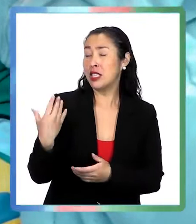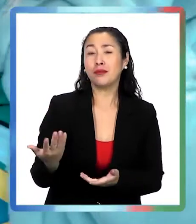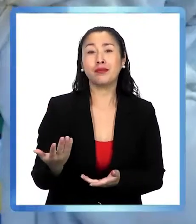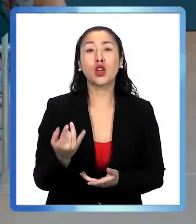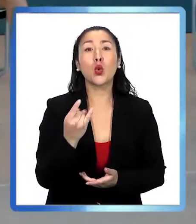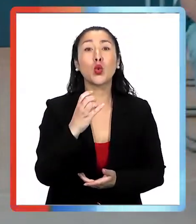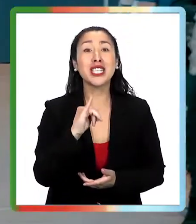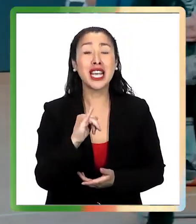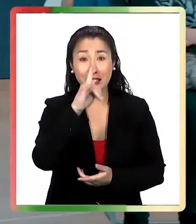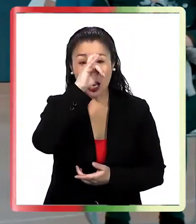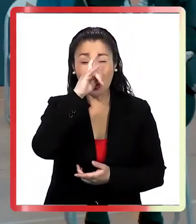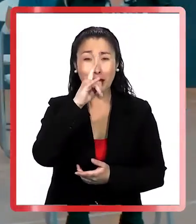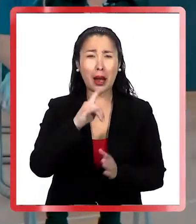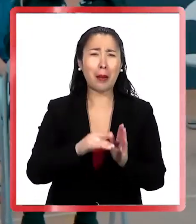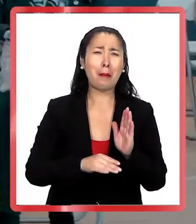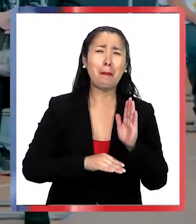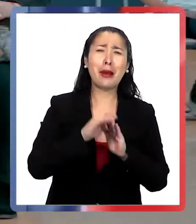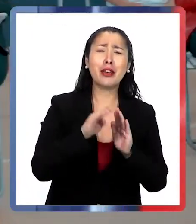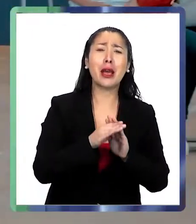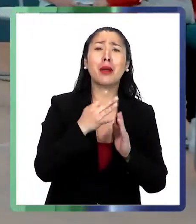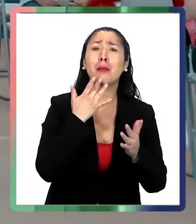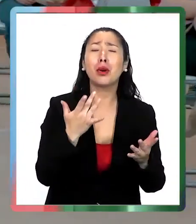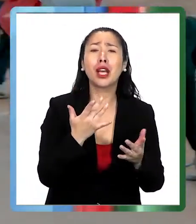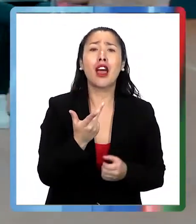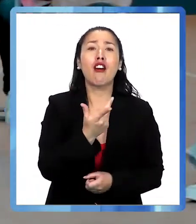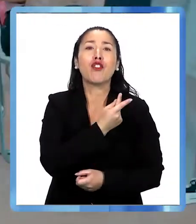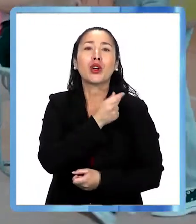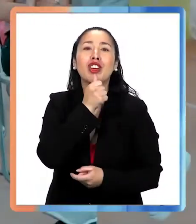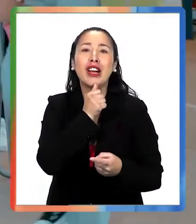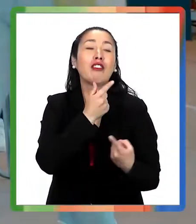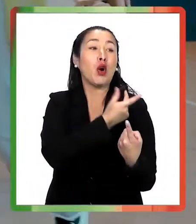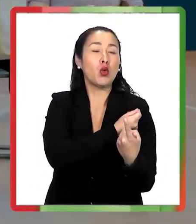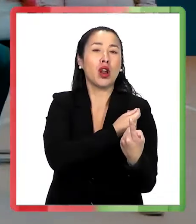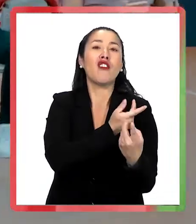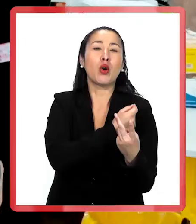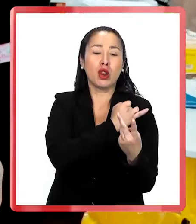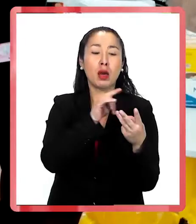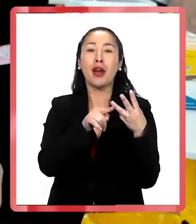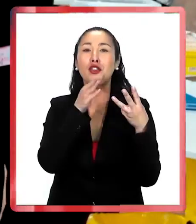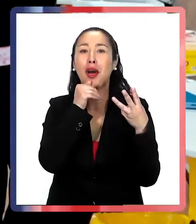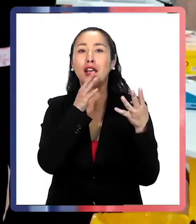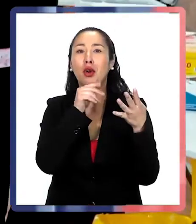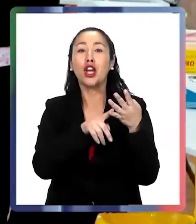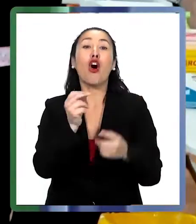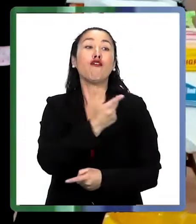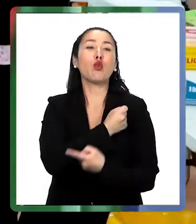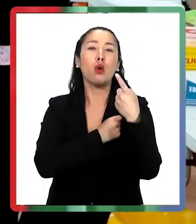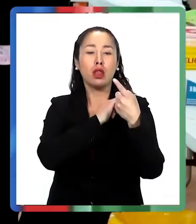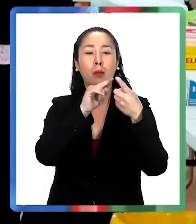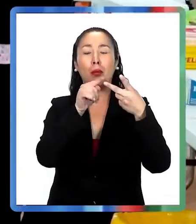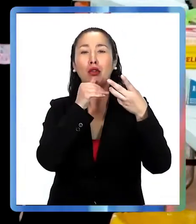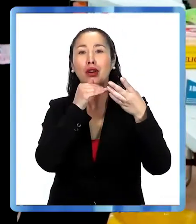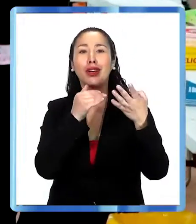Humberto, tenemos las UCI con una mayoría de gente con vacunación incompleta, los que se enferman grave, los que tienen que estar con